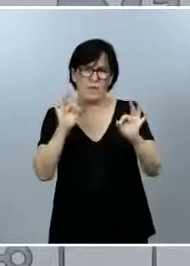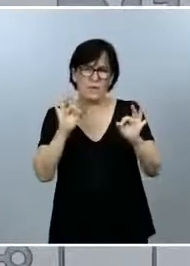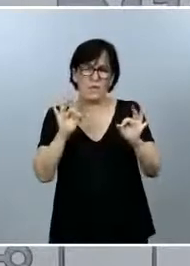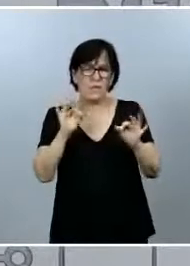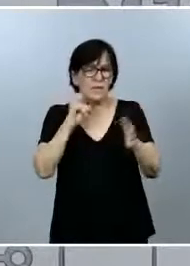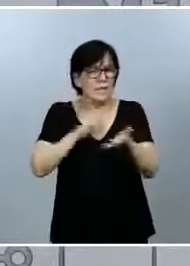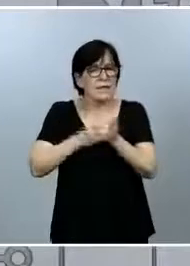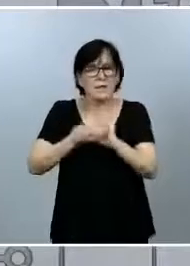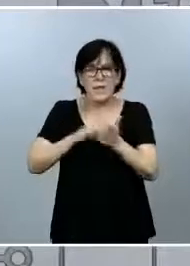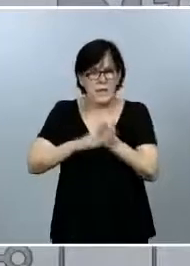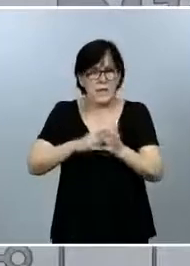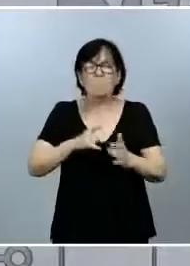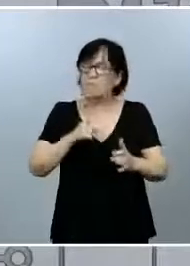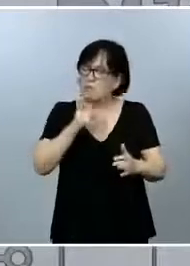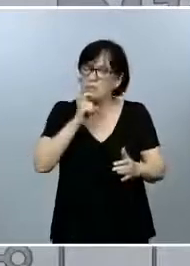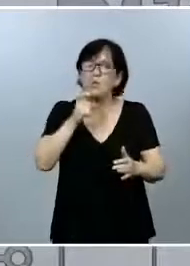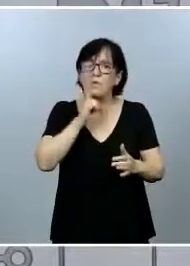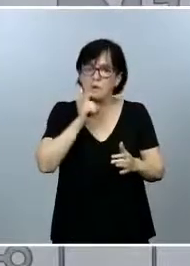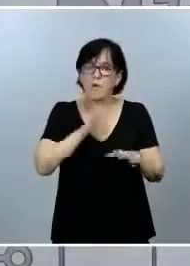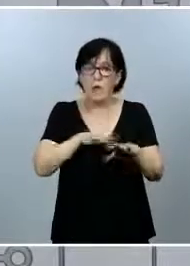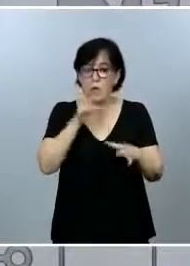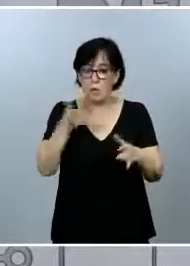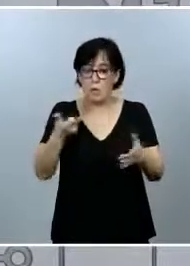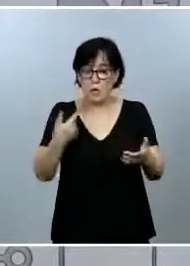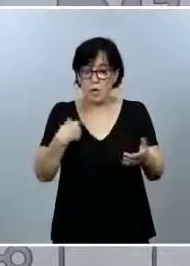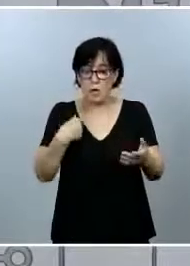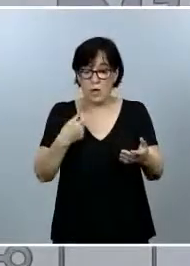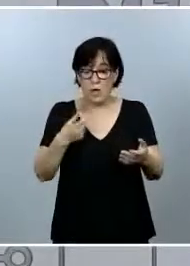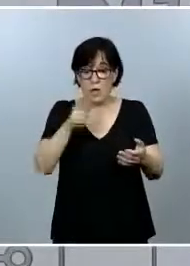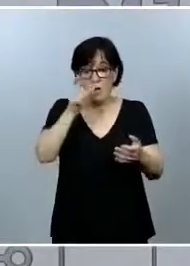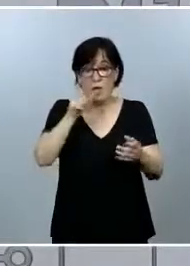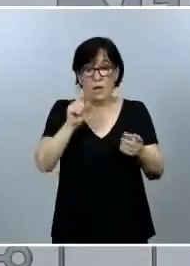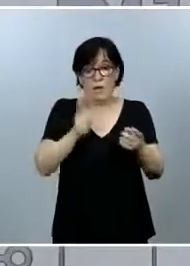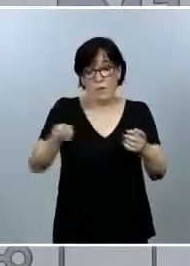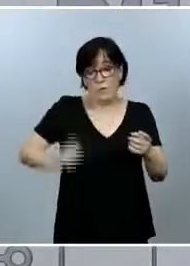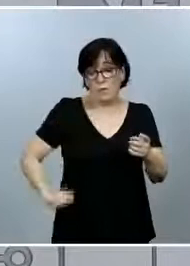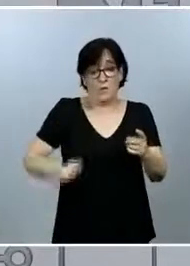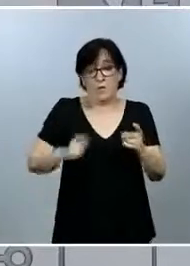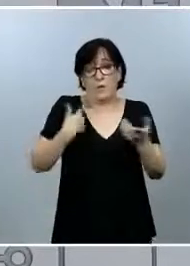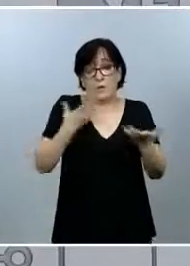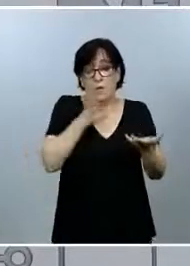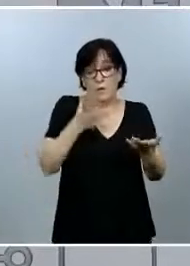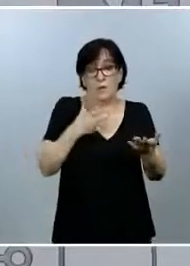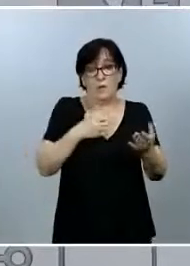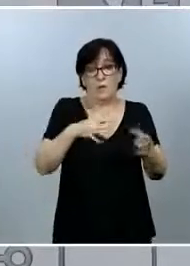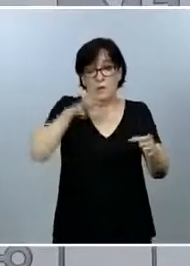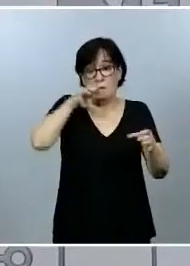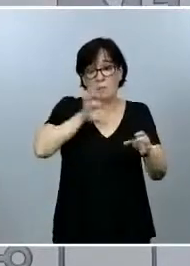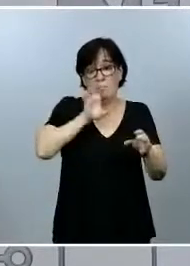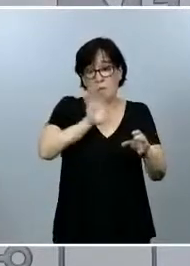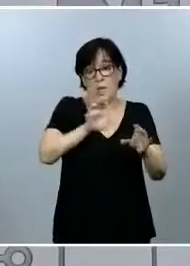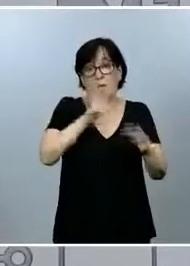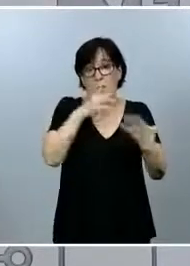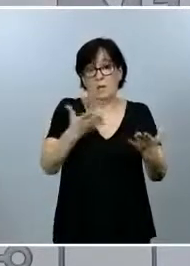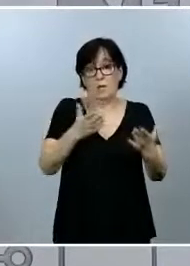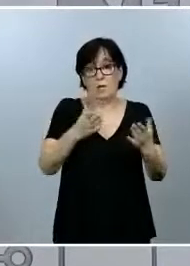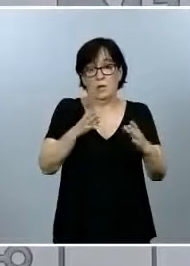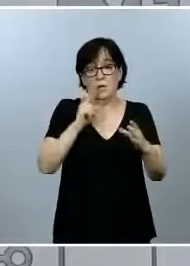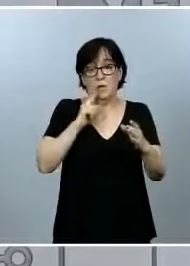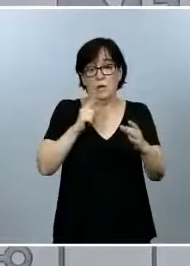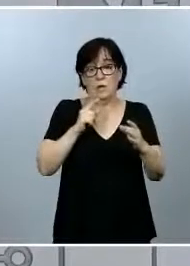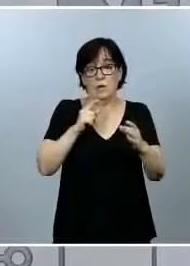Técnicamente es muy complicado porque la exposición de los profesionales es en ambos lugares, tanto en la comunidad como en el